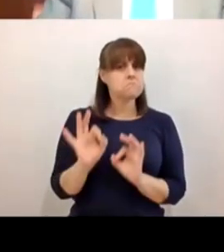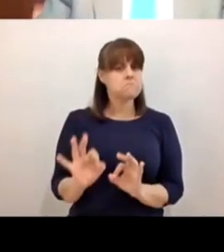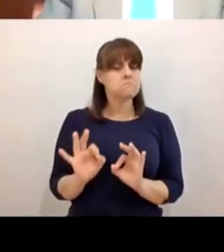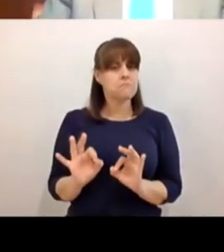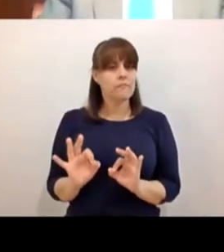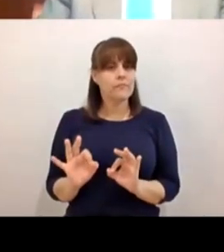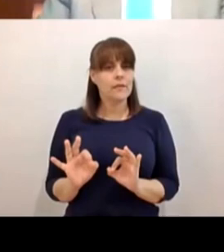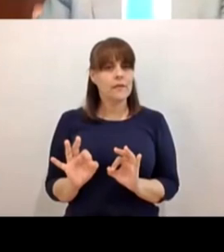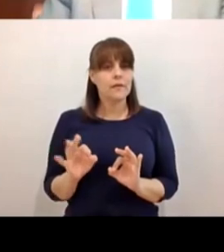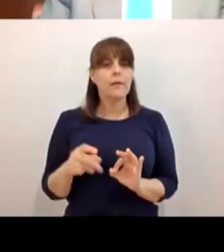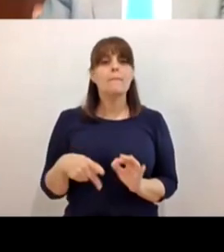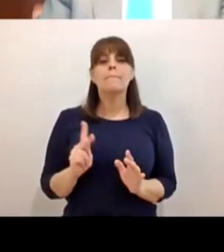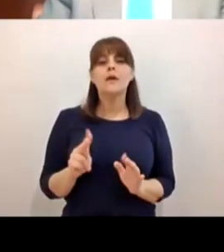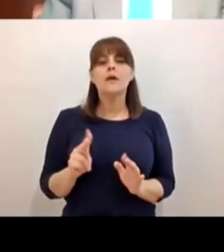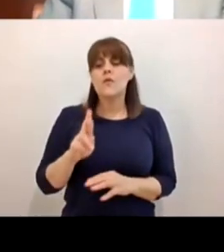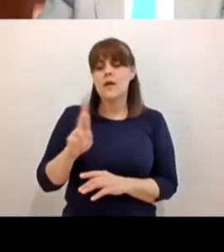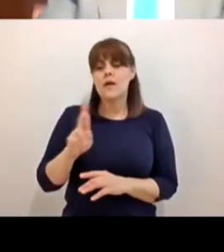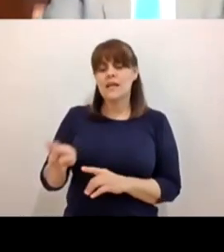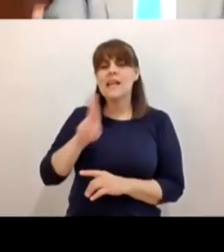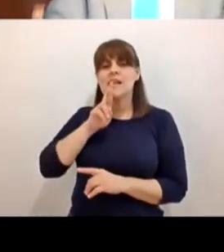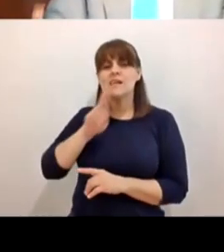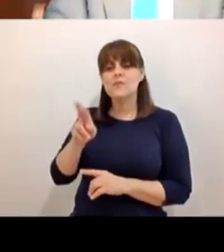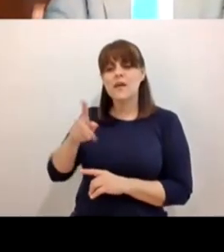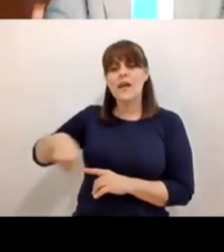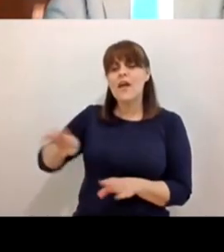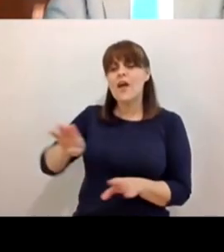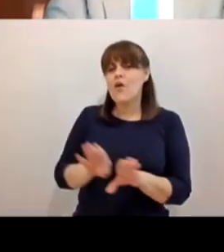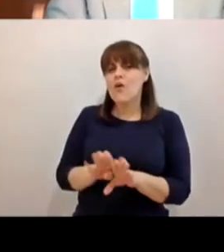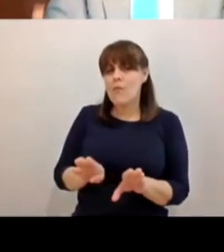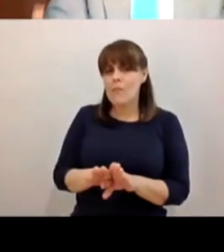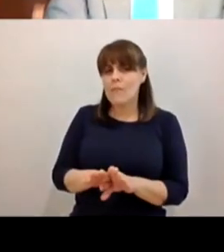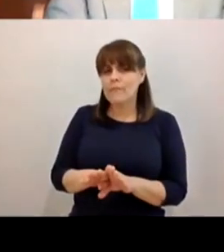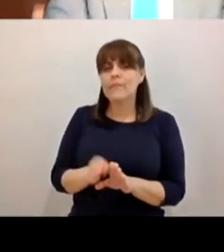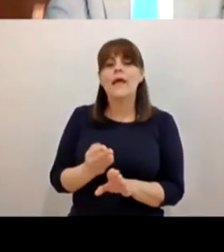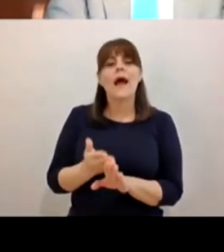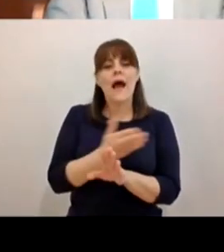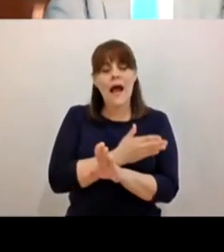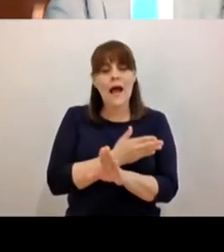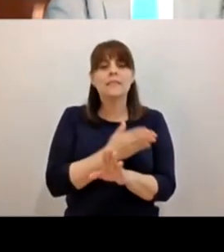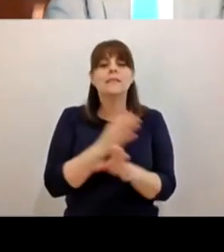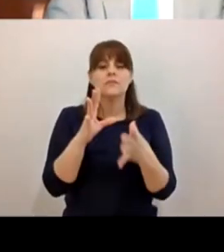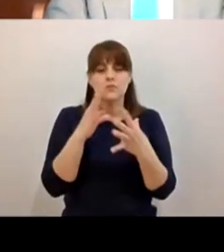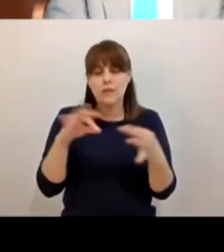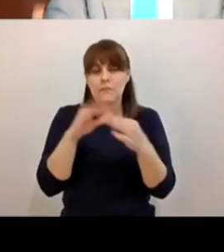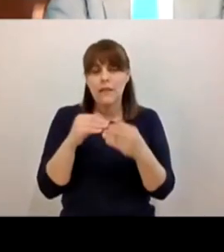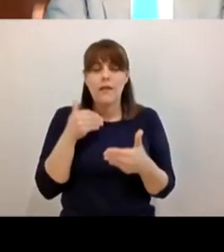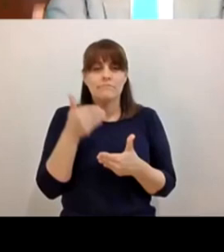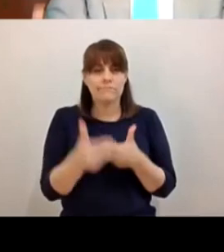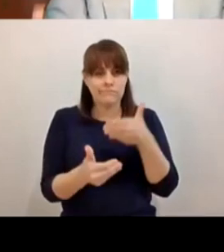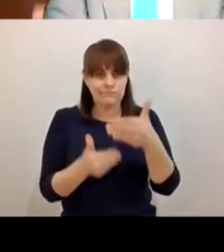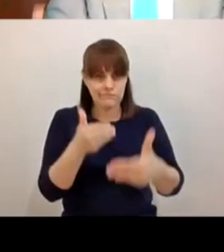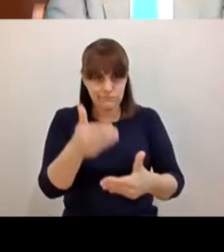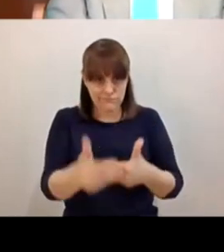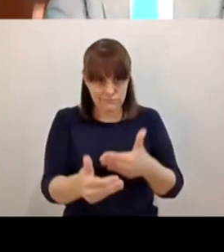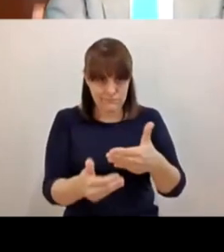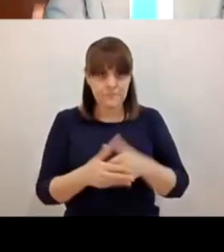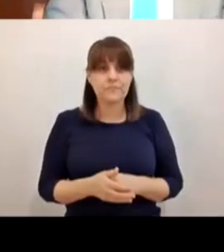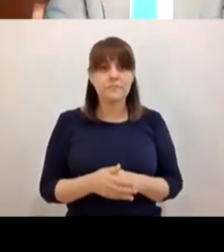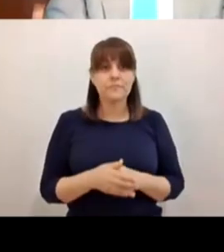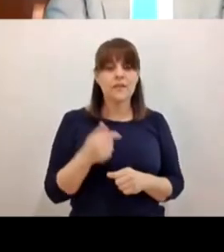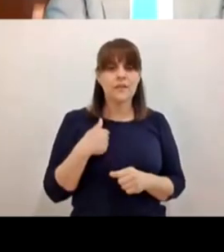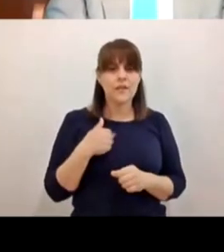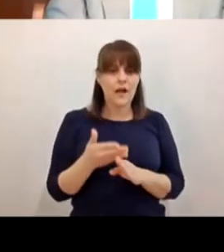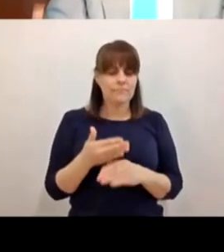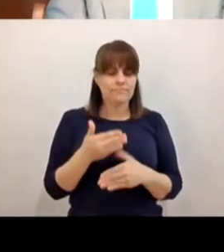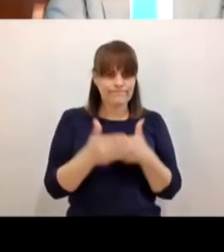de dónde viene ese resultado y por eso traté de comentarles el proceso hoy el proceso es el que me lleva a